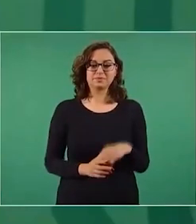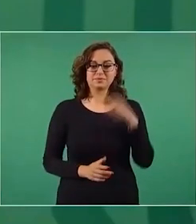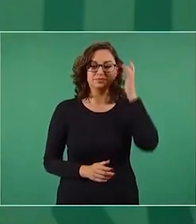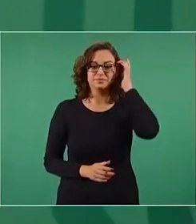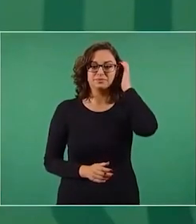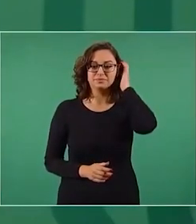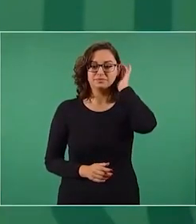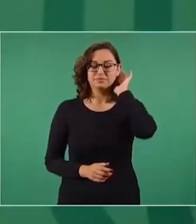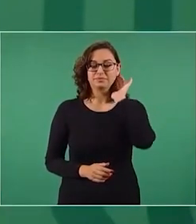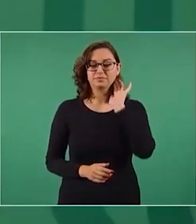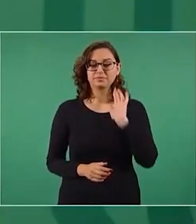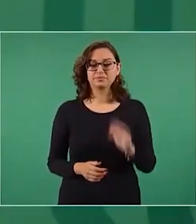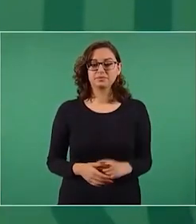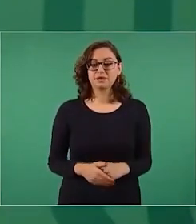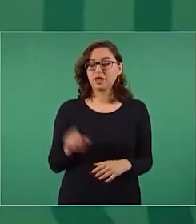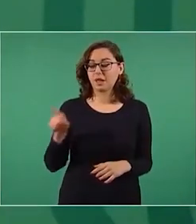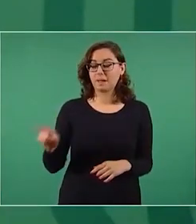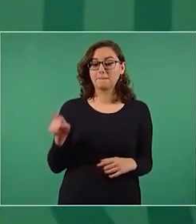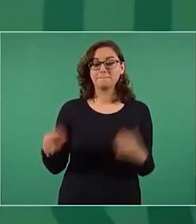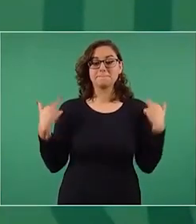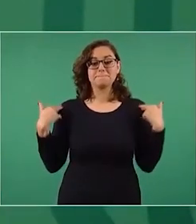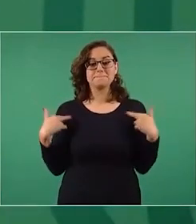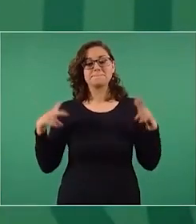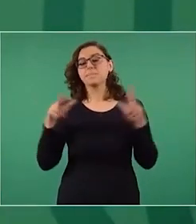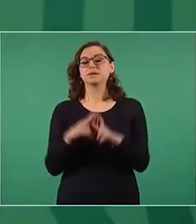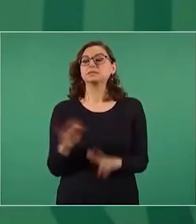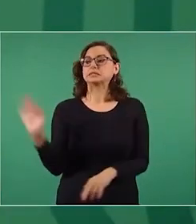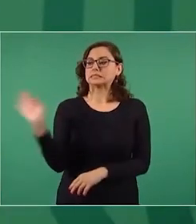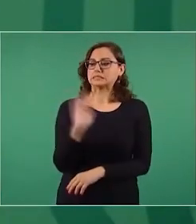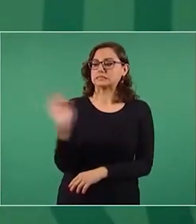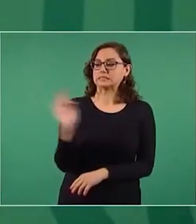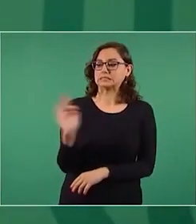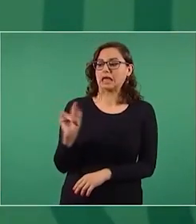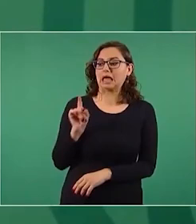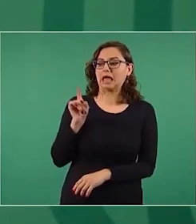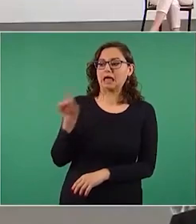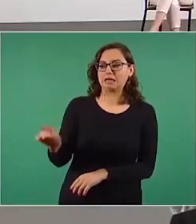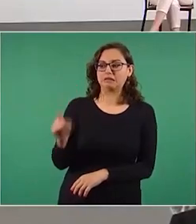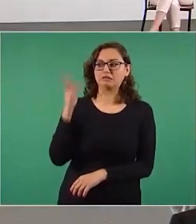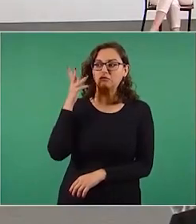a la maestra como posible candidata.